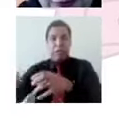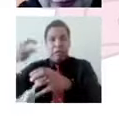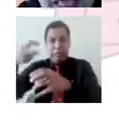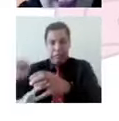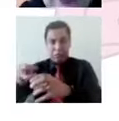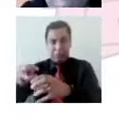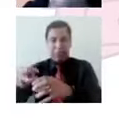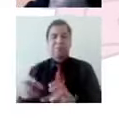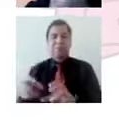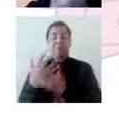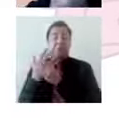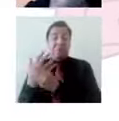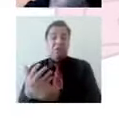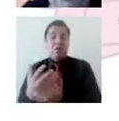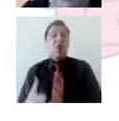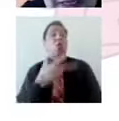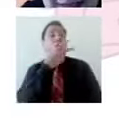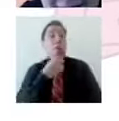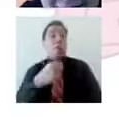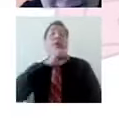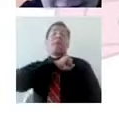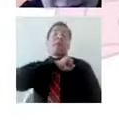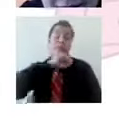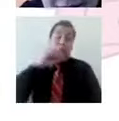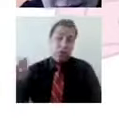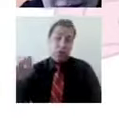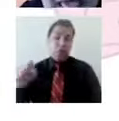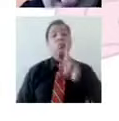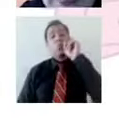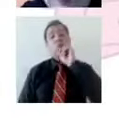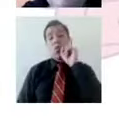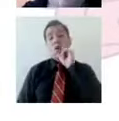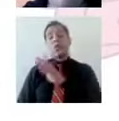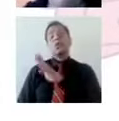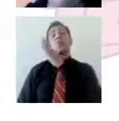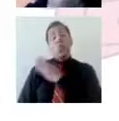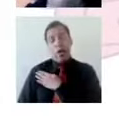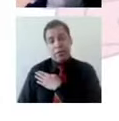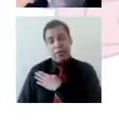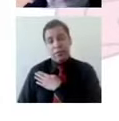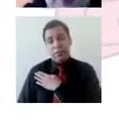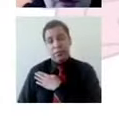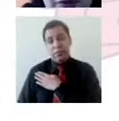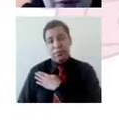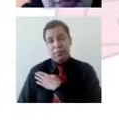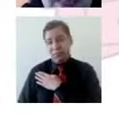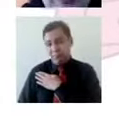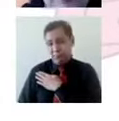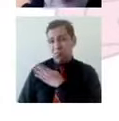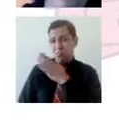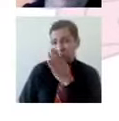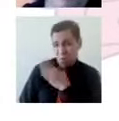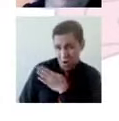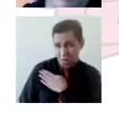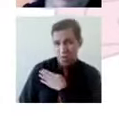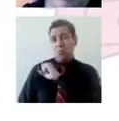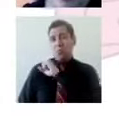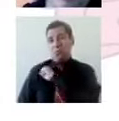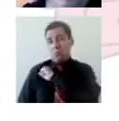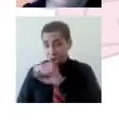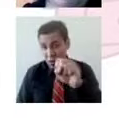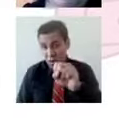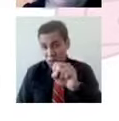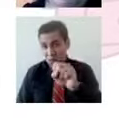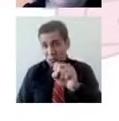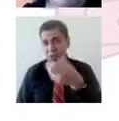malos. Las mujeres son buenas. Esa categoría de bueno y malo tiene que ver con precisamente